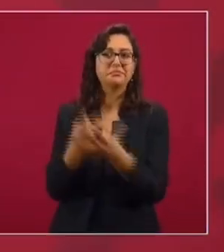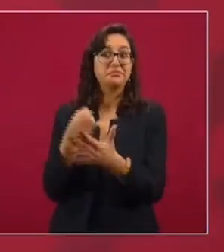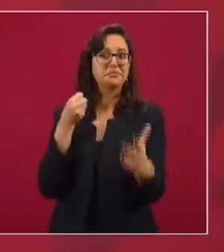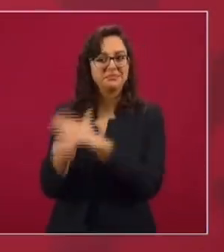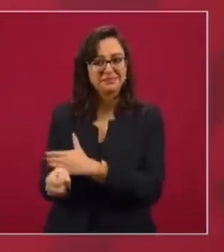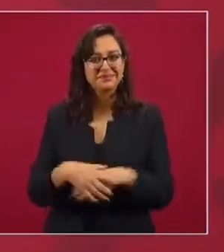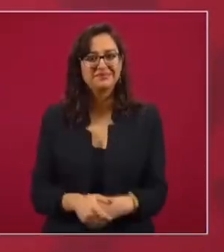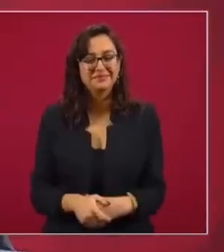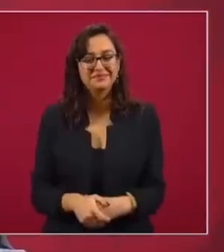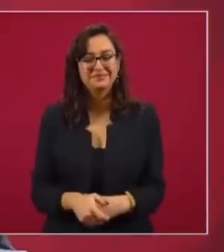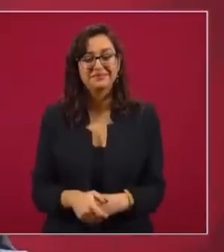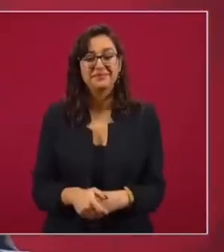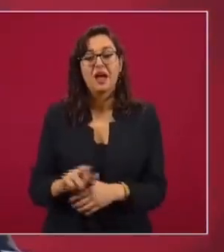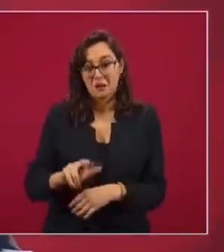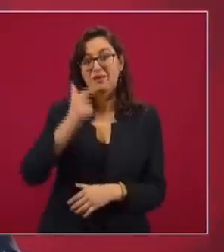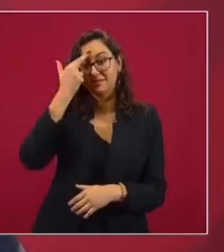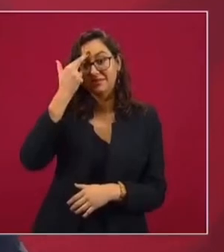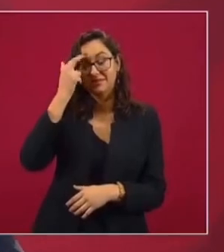porque desde el gobierno,